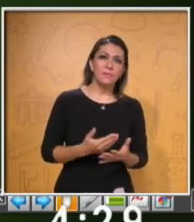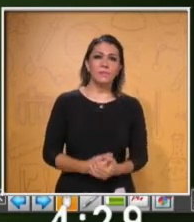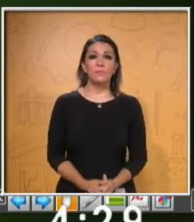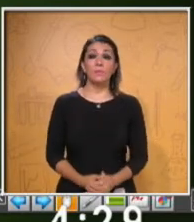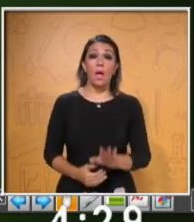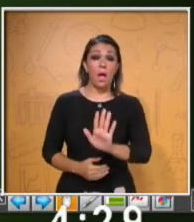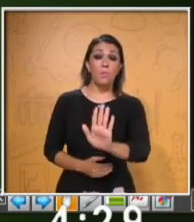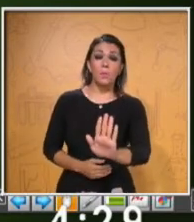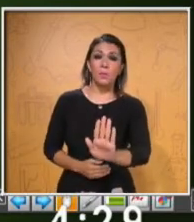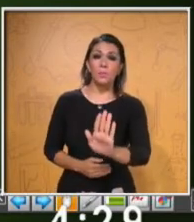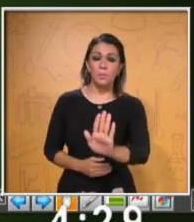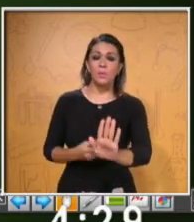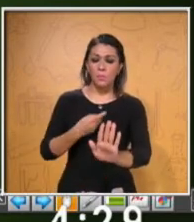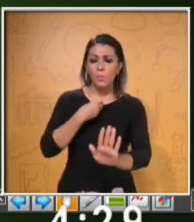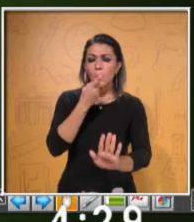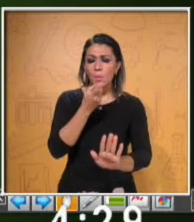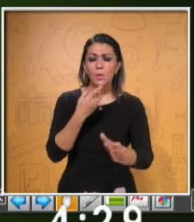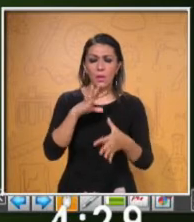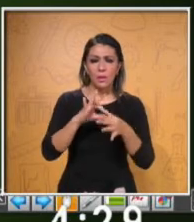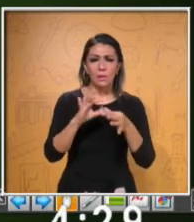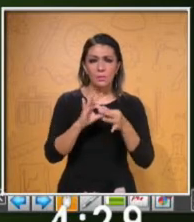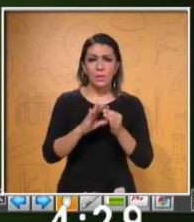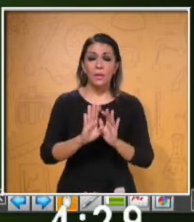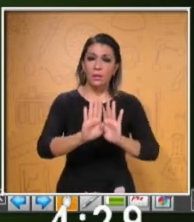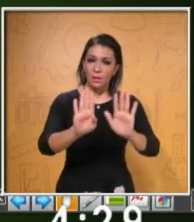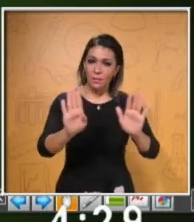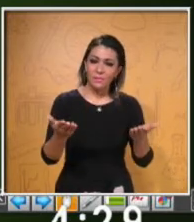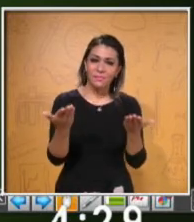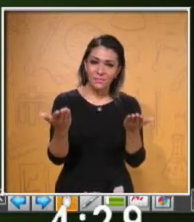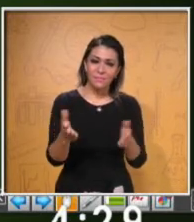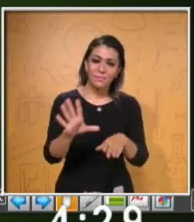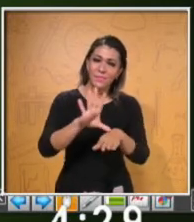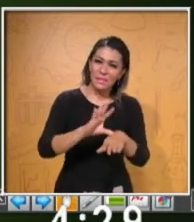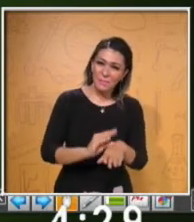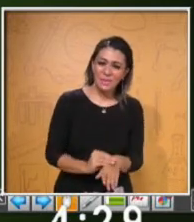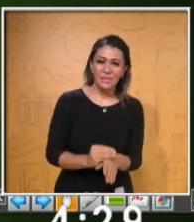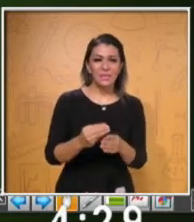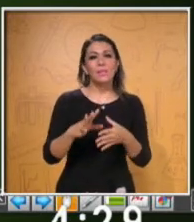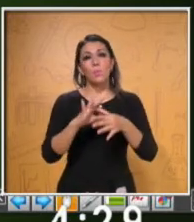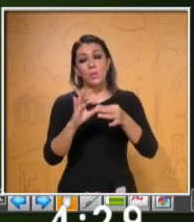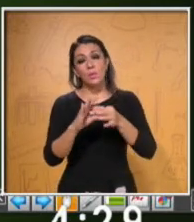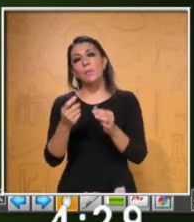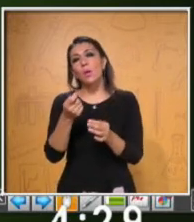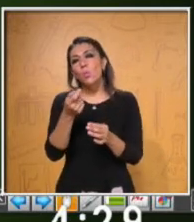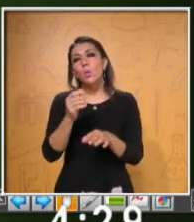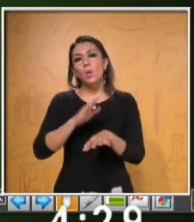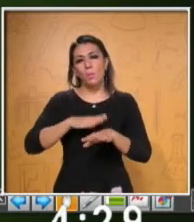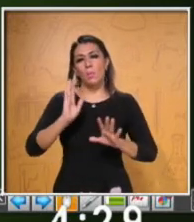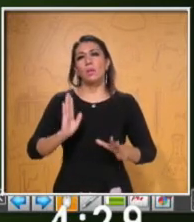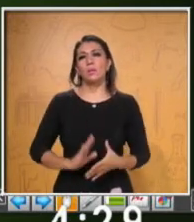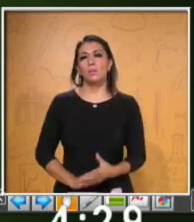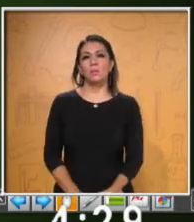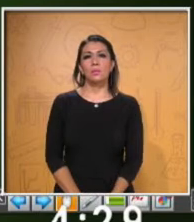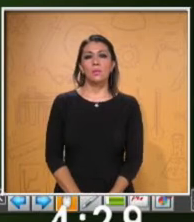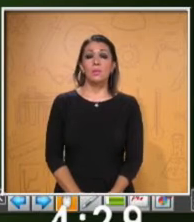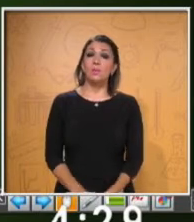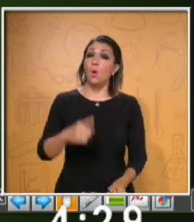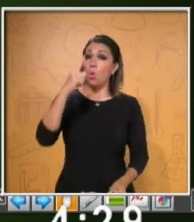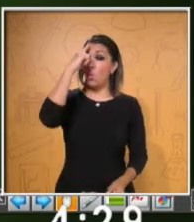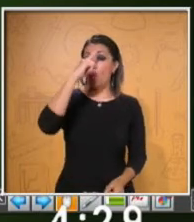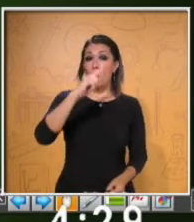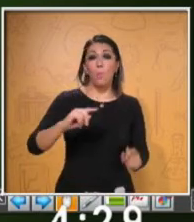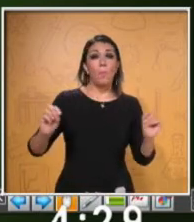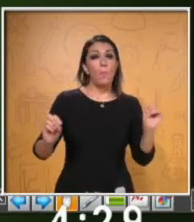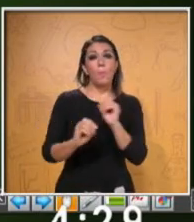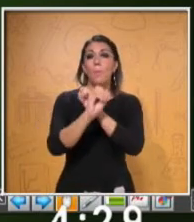Permíteme decir algo más. O permítanme decir algo más. Y por último, para aclarar.